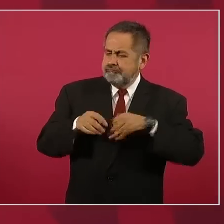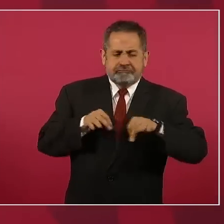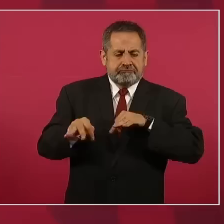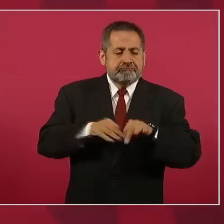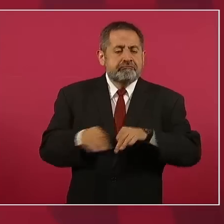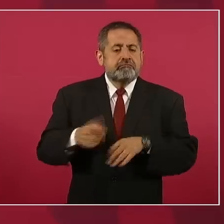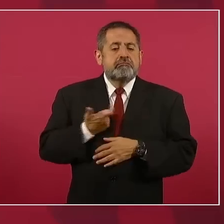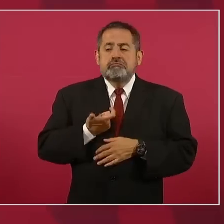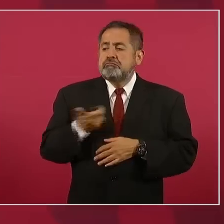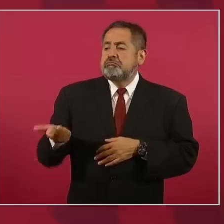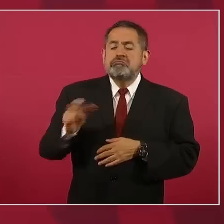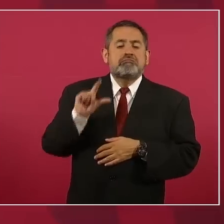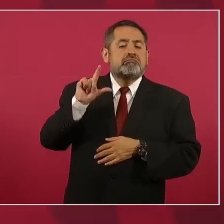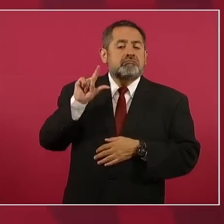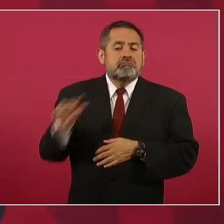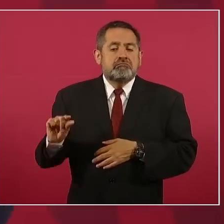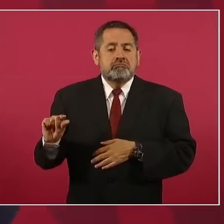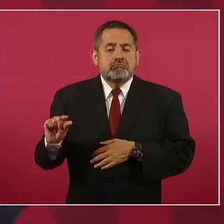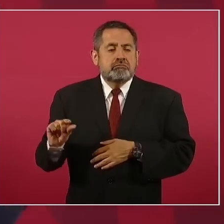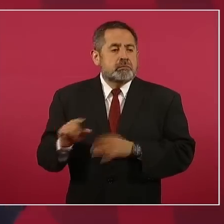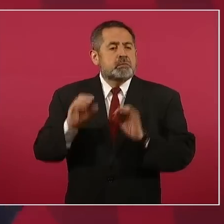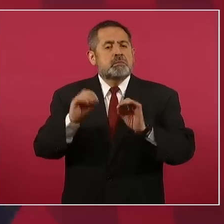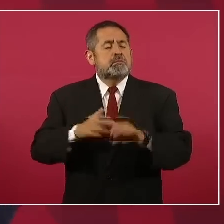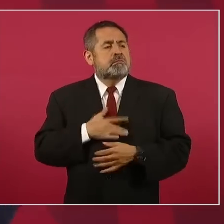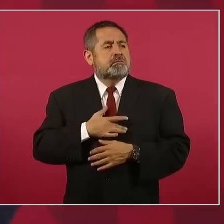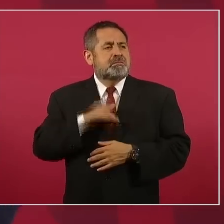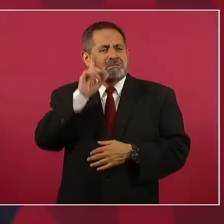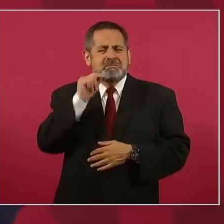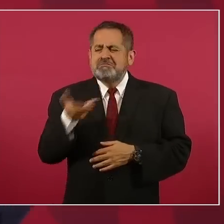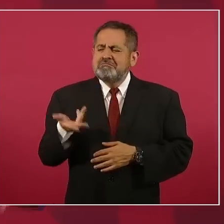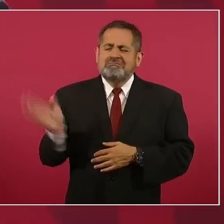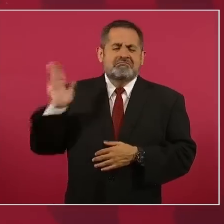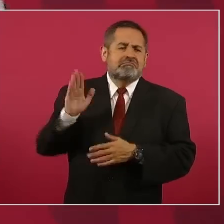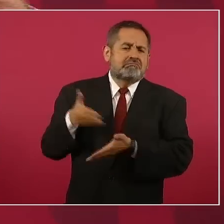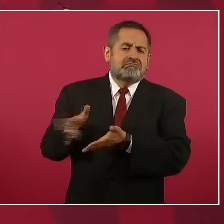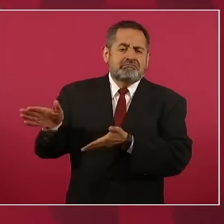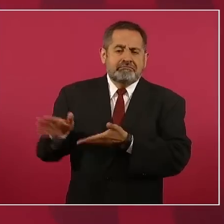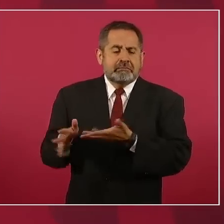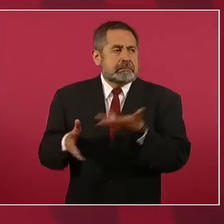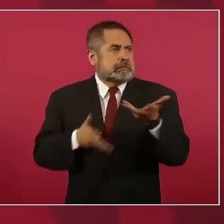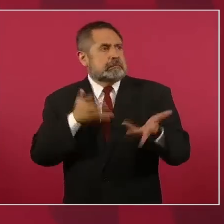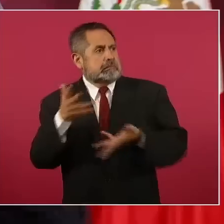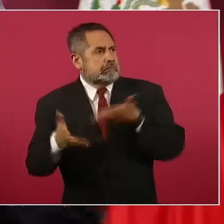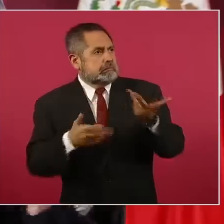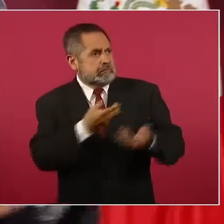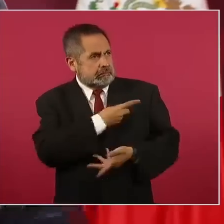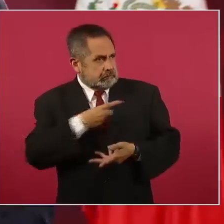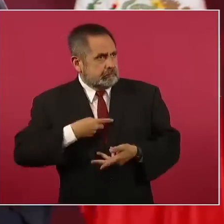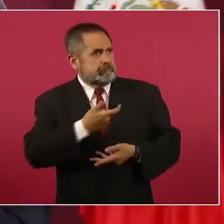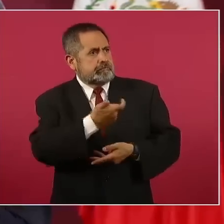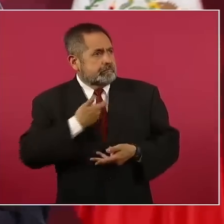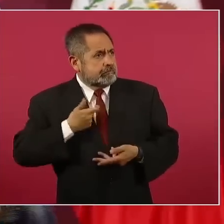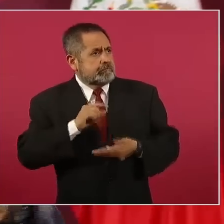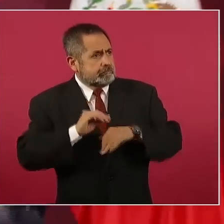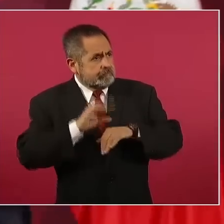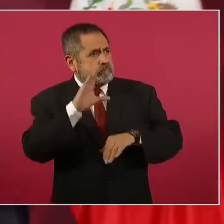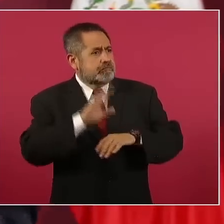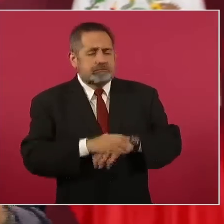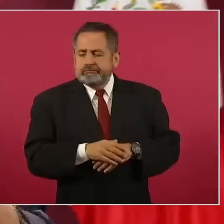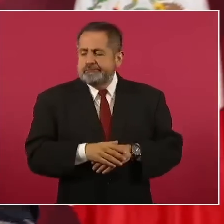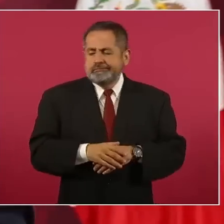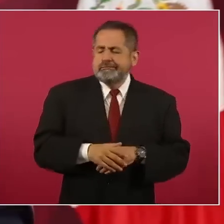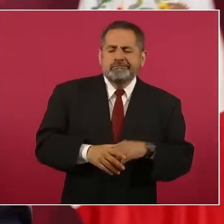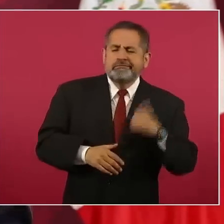pueden correr cuando quieren. Que en vez de esa relación, además que